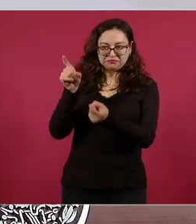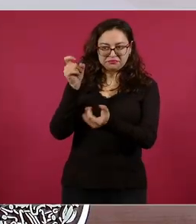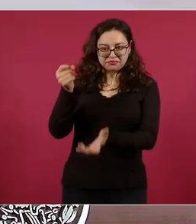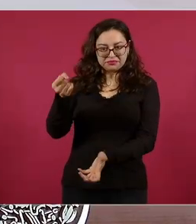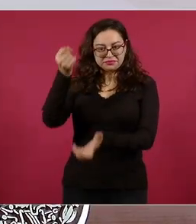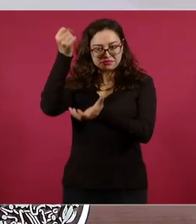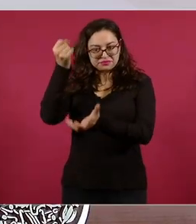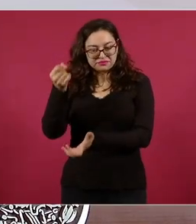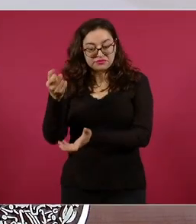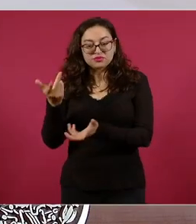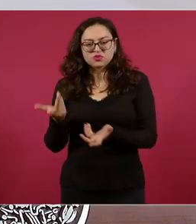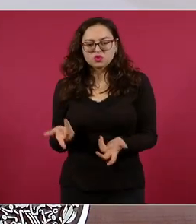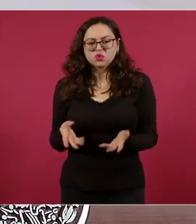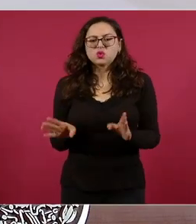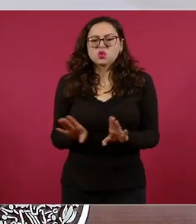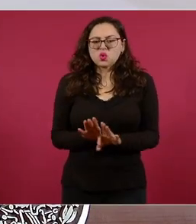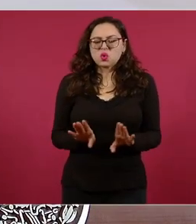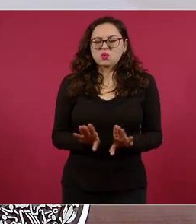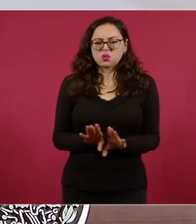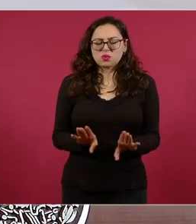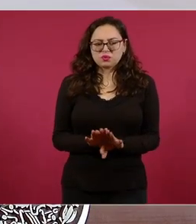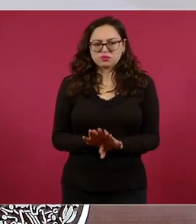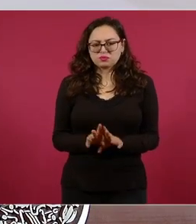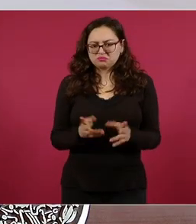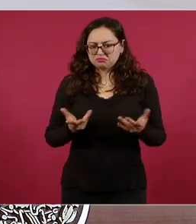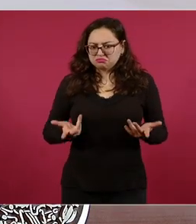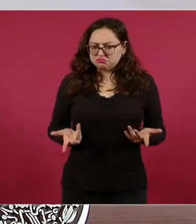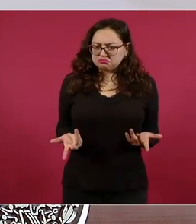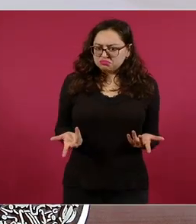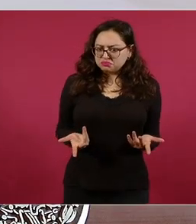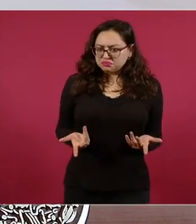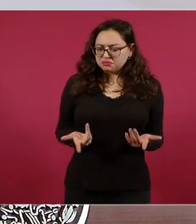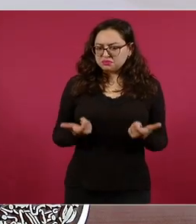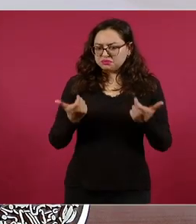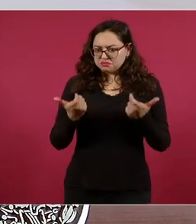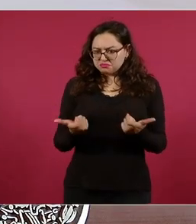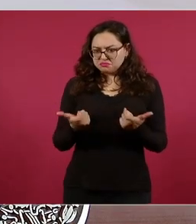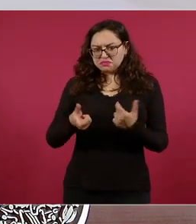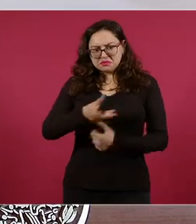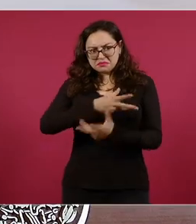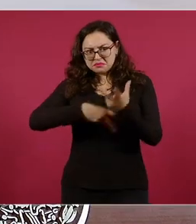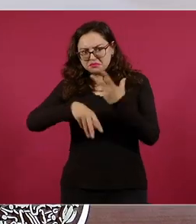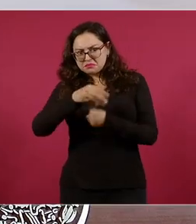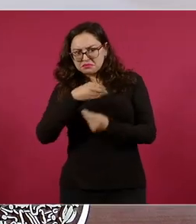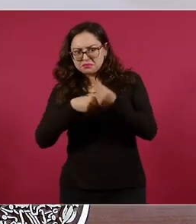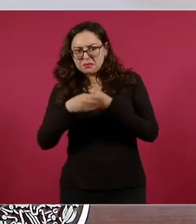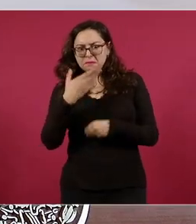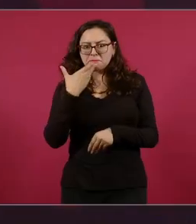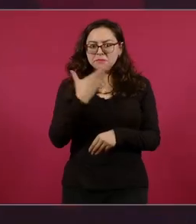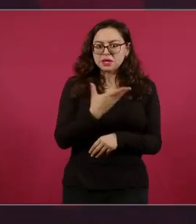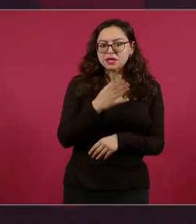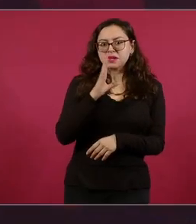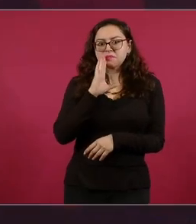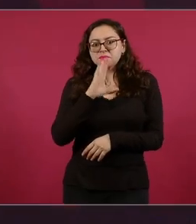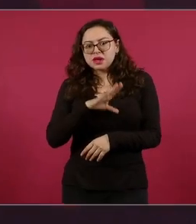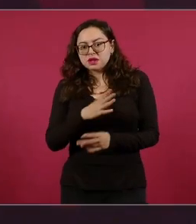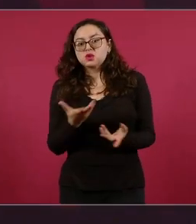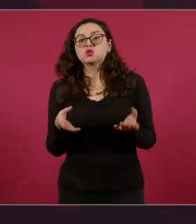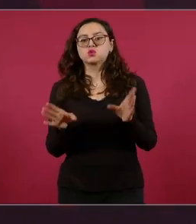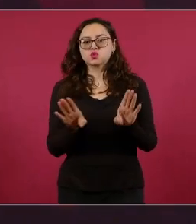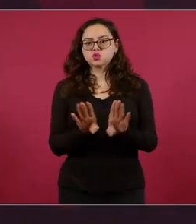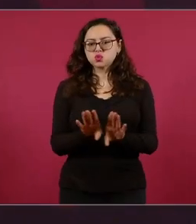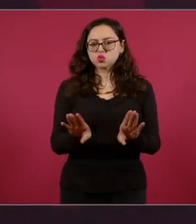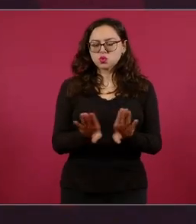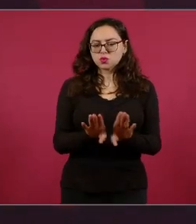nuestra economía y el